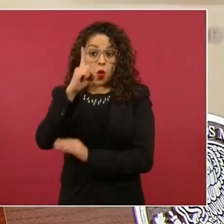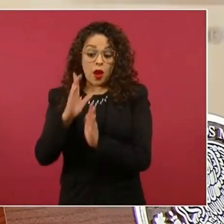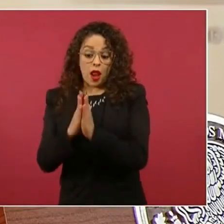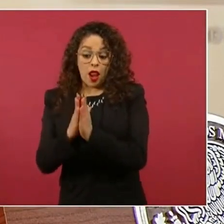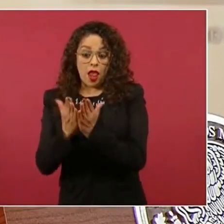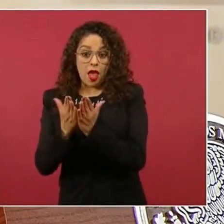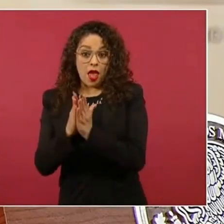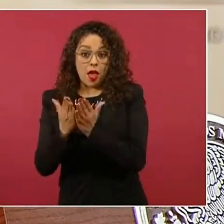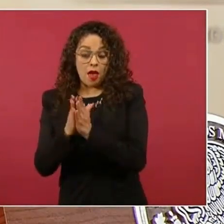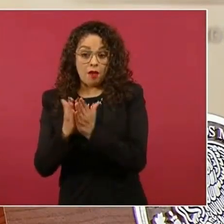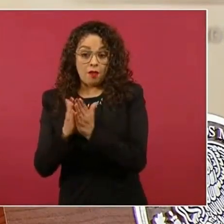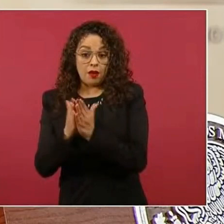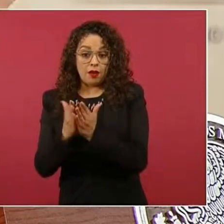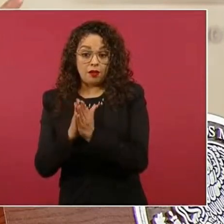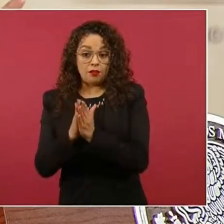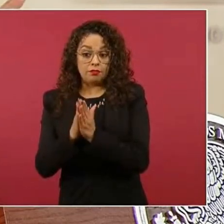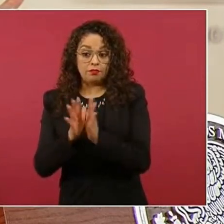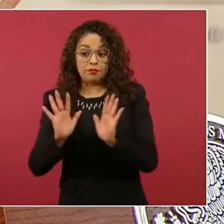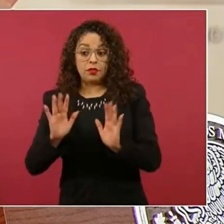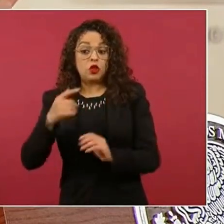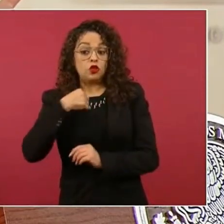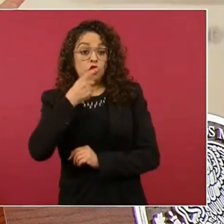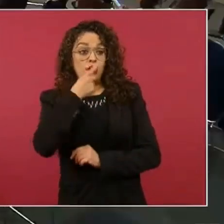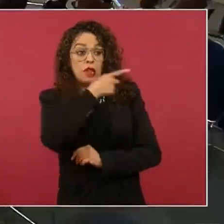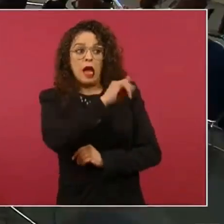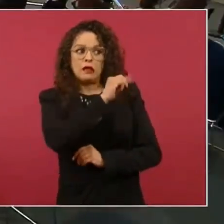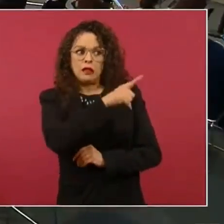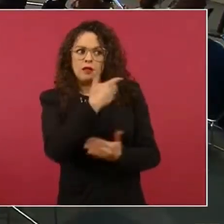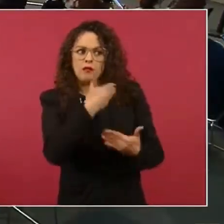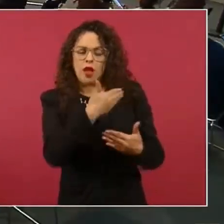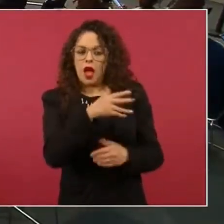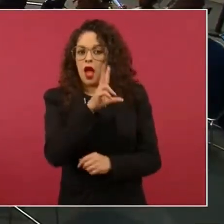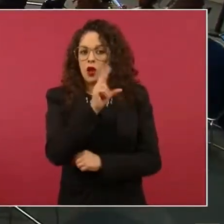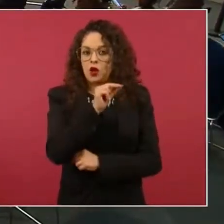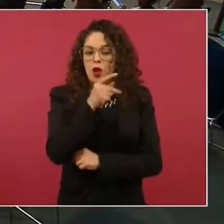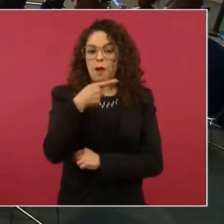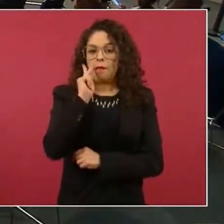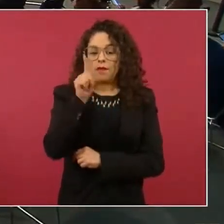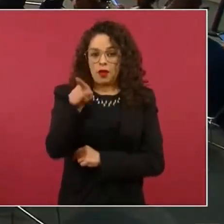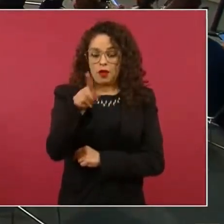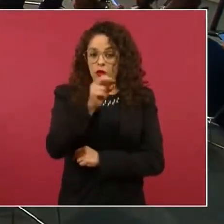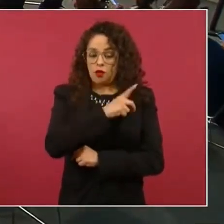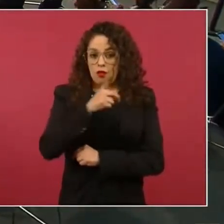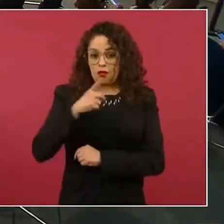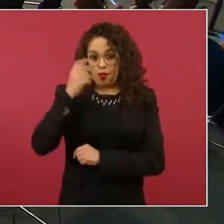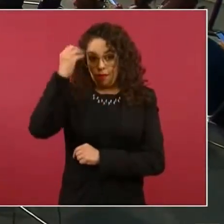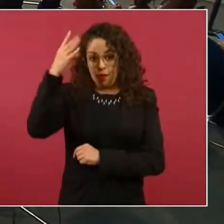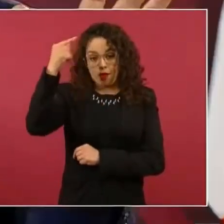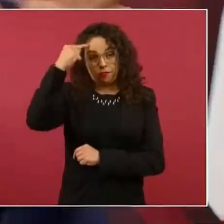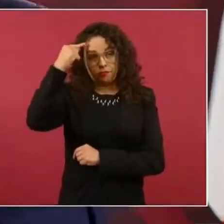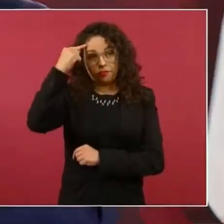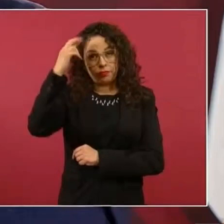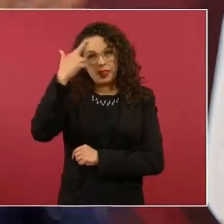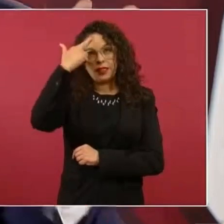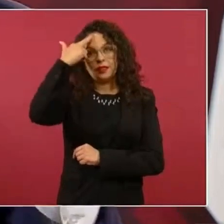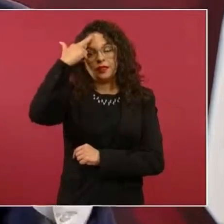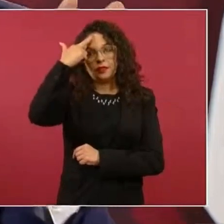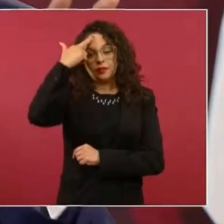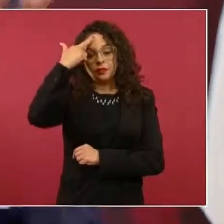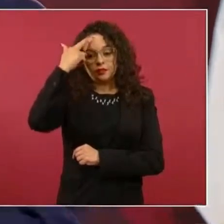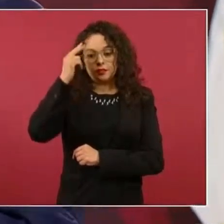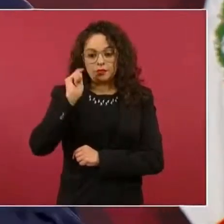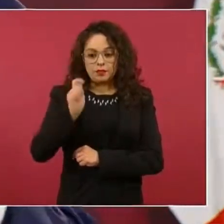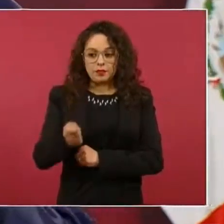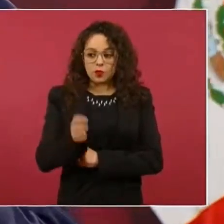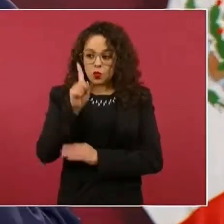no estoy justificando nada ¿no? nada más recordando que le compraban